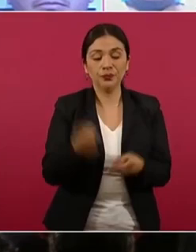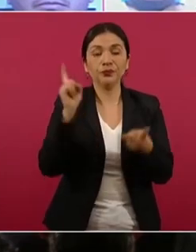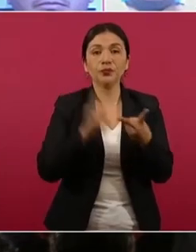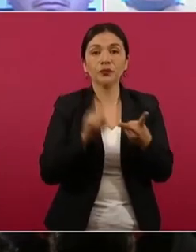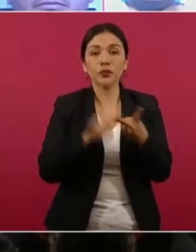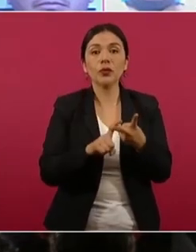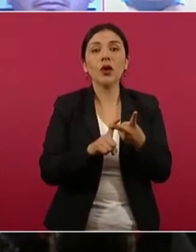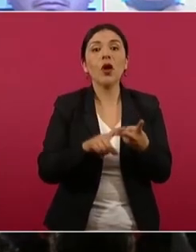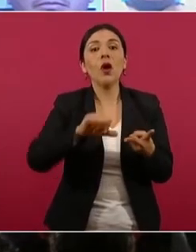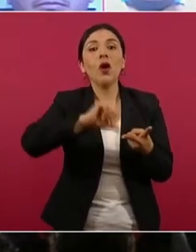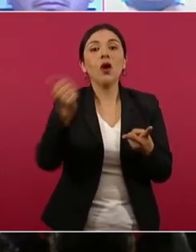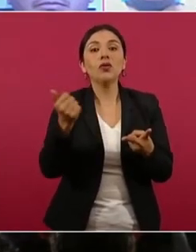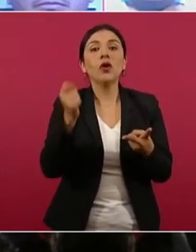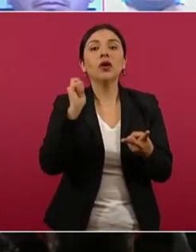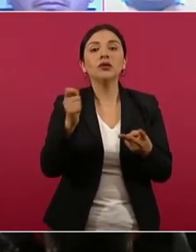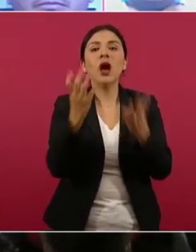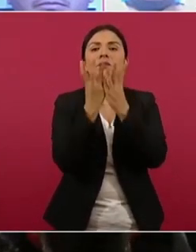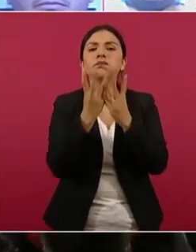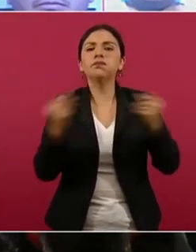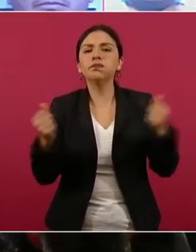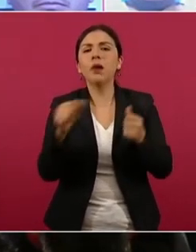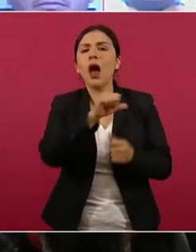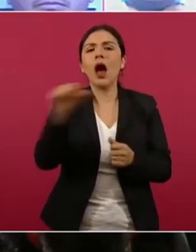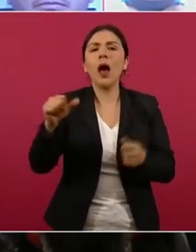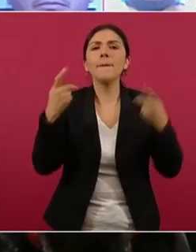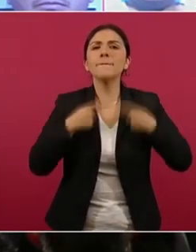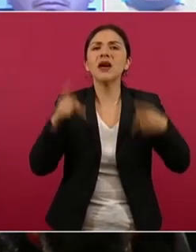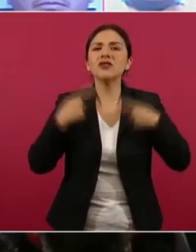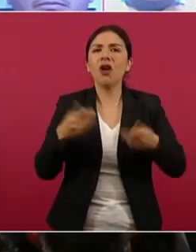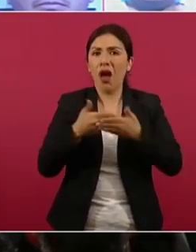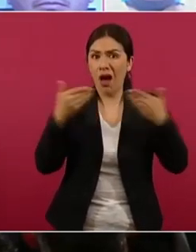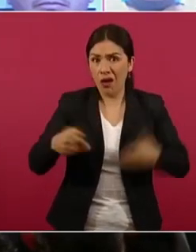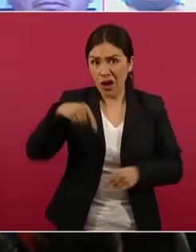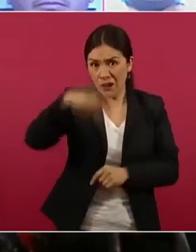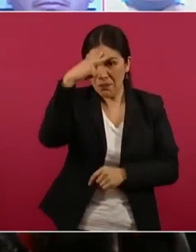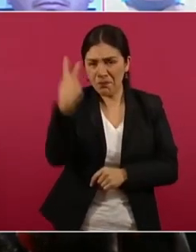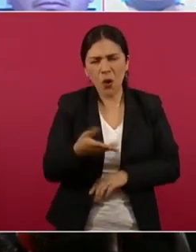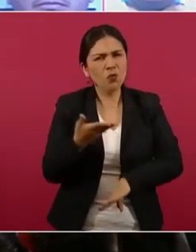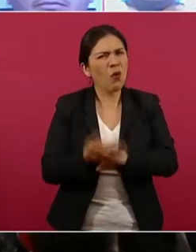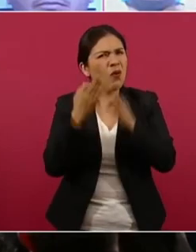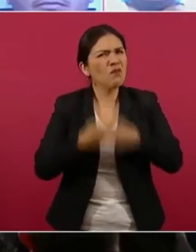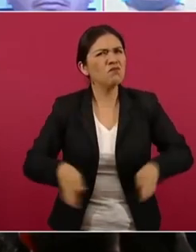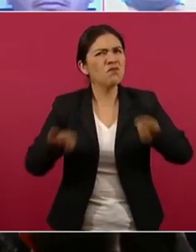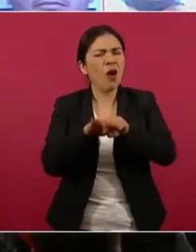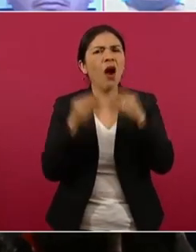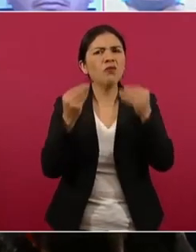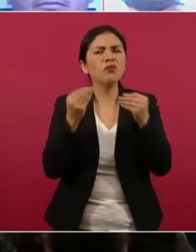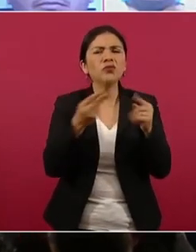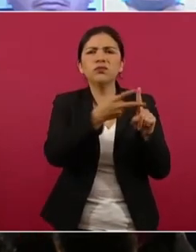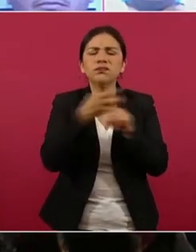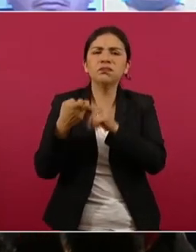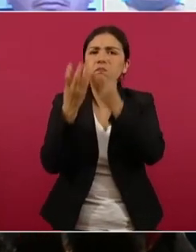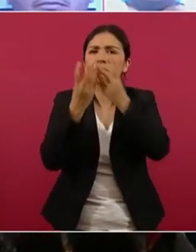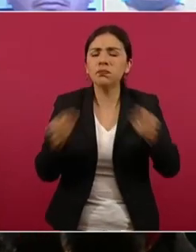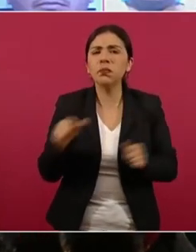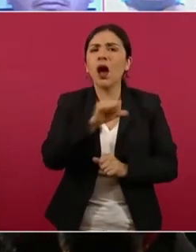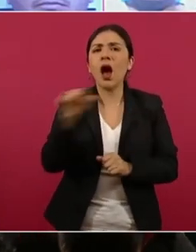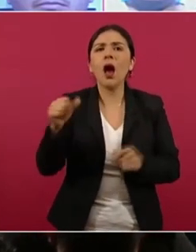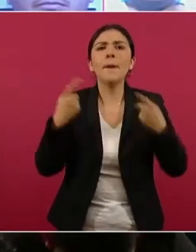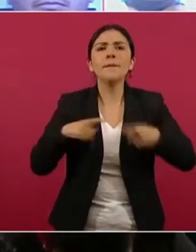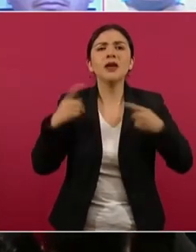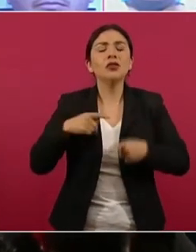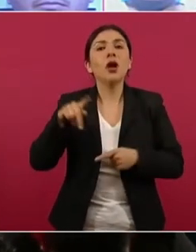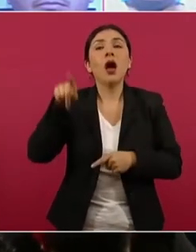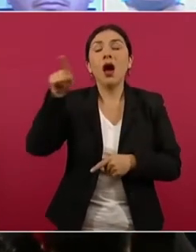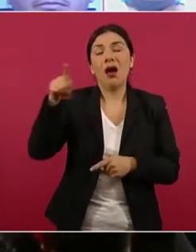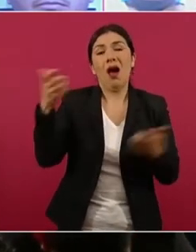particulares, que es importante, las desapariciones hoy en México fundamentalmente son cometidas por particulares, ya no